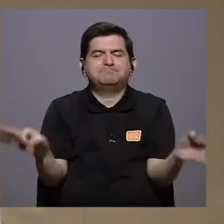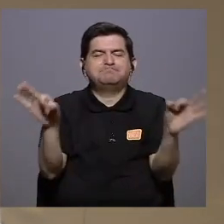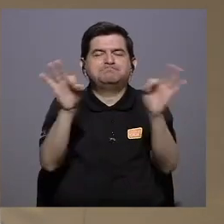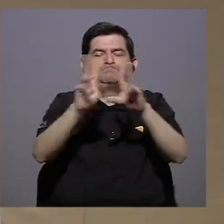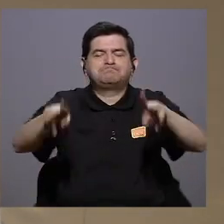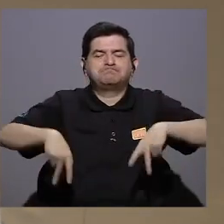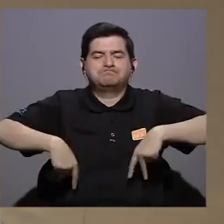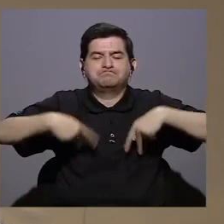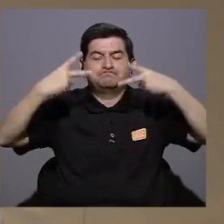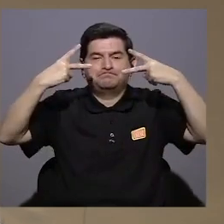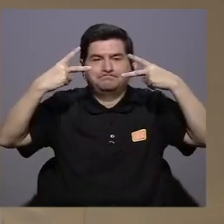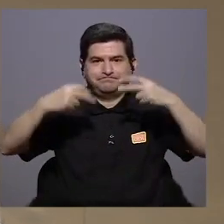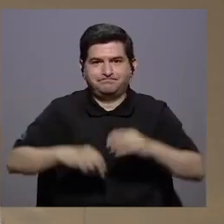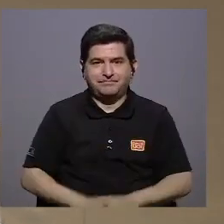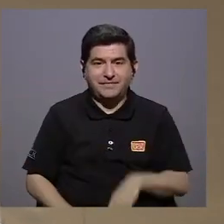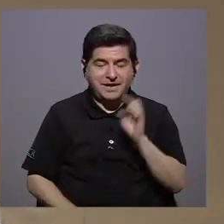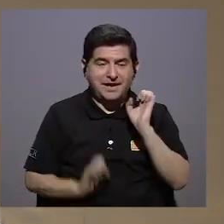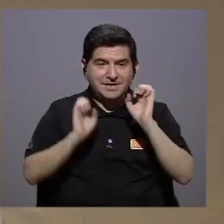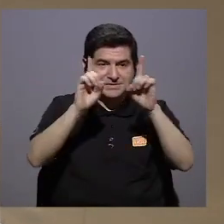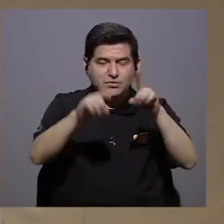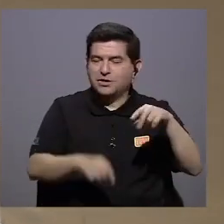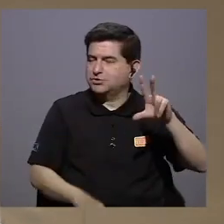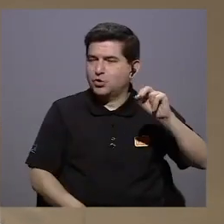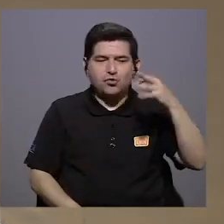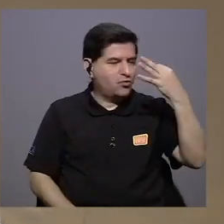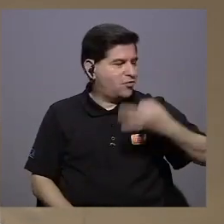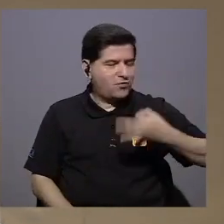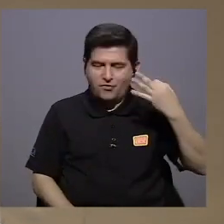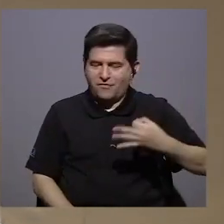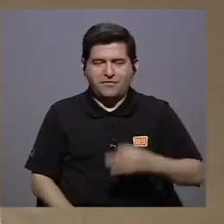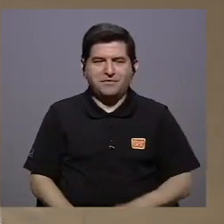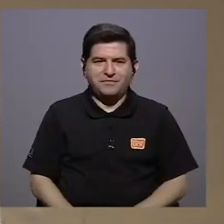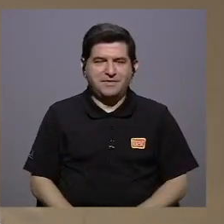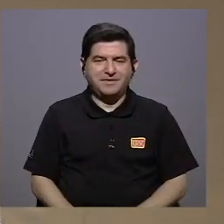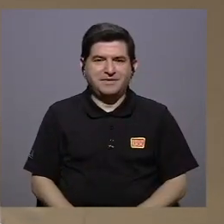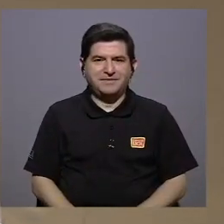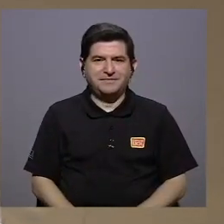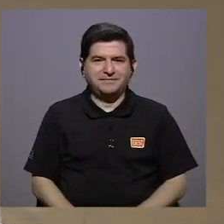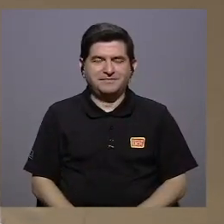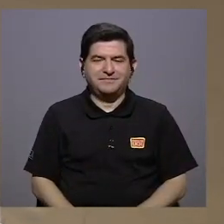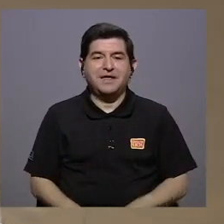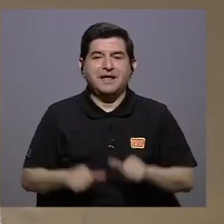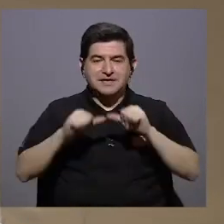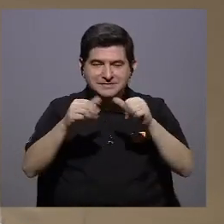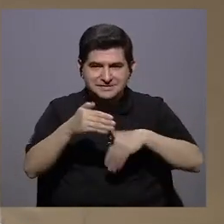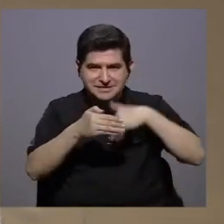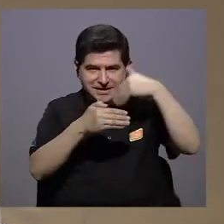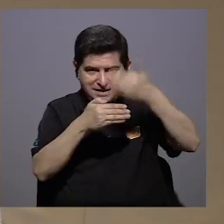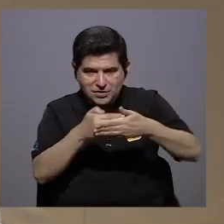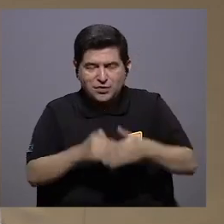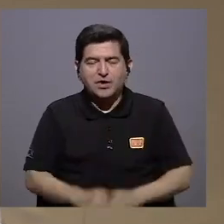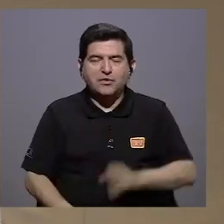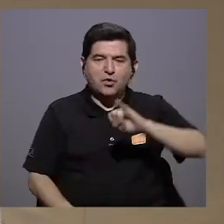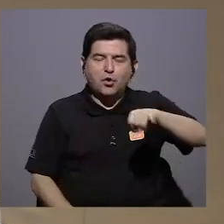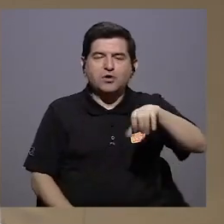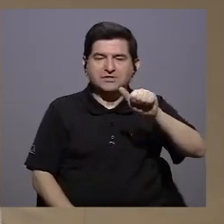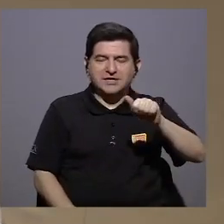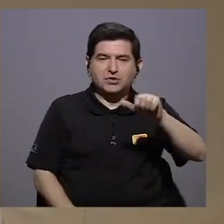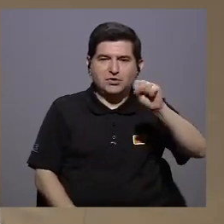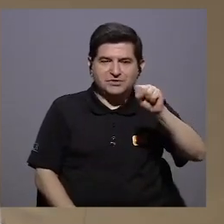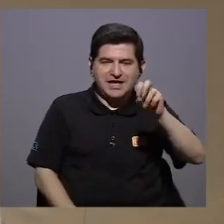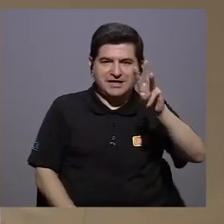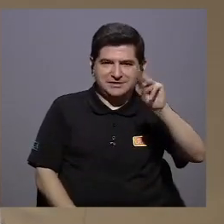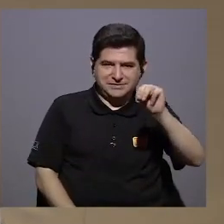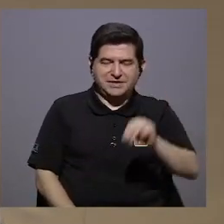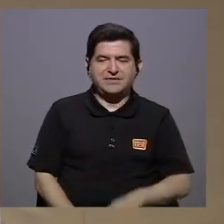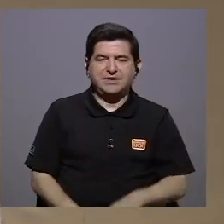fundamental en nuestras vidas esa educación no formal viva fraire ya casi regresamos con don José Antonio